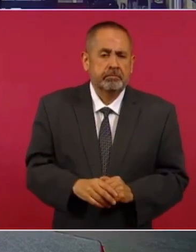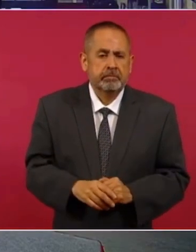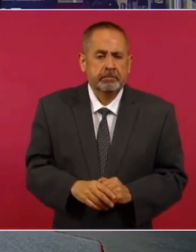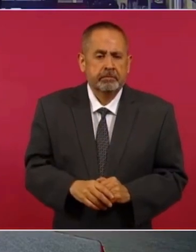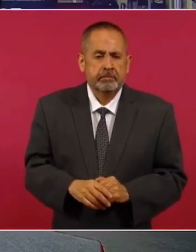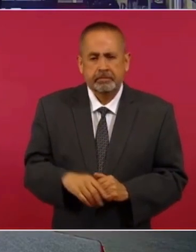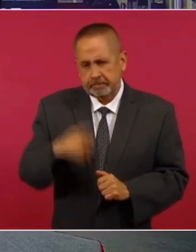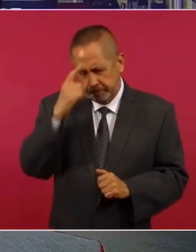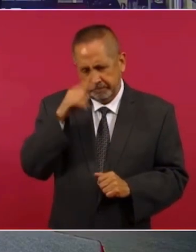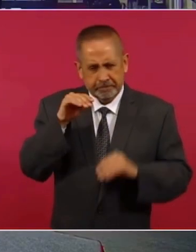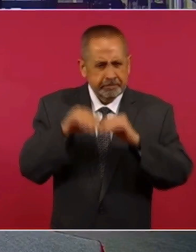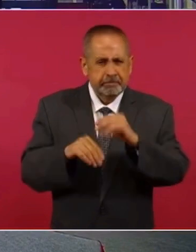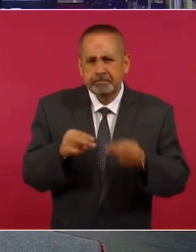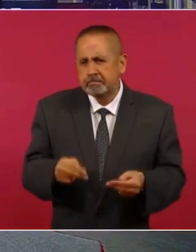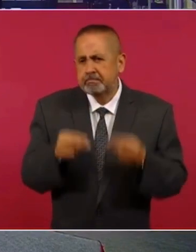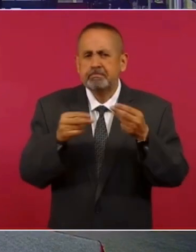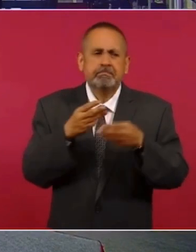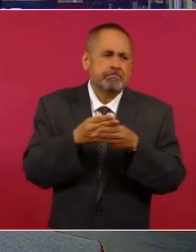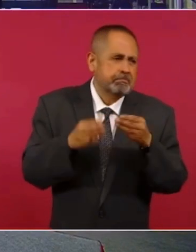mercancías